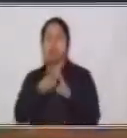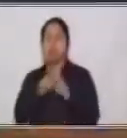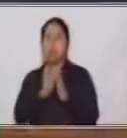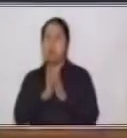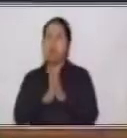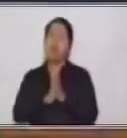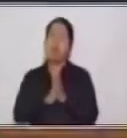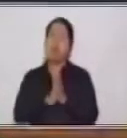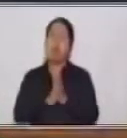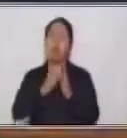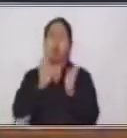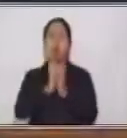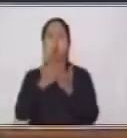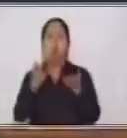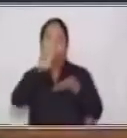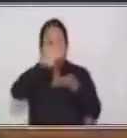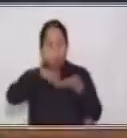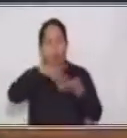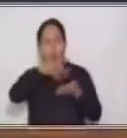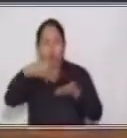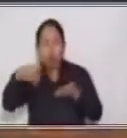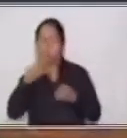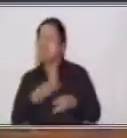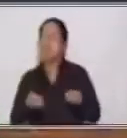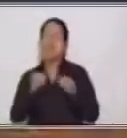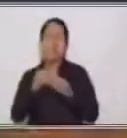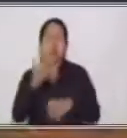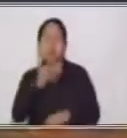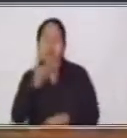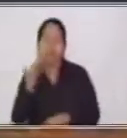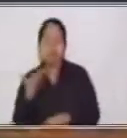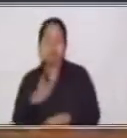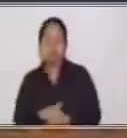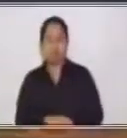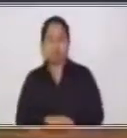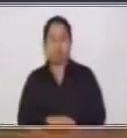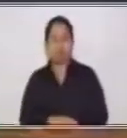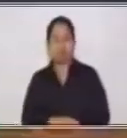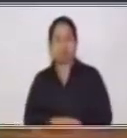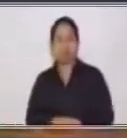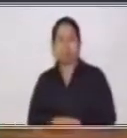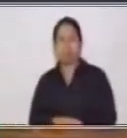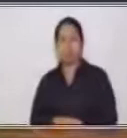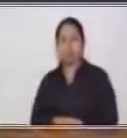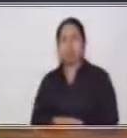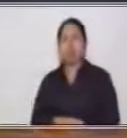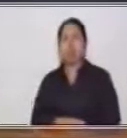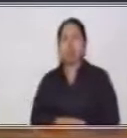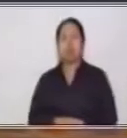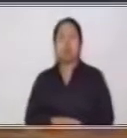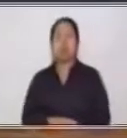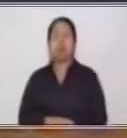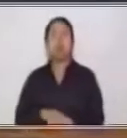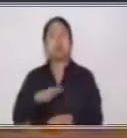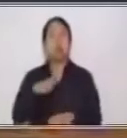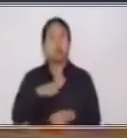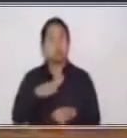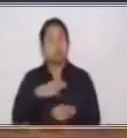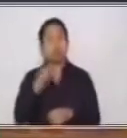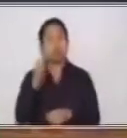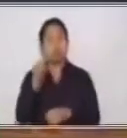cuadritos, porque así se nos va a hacer mucho más fácil colocar algunos números en cuanto